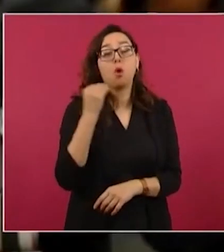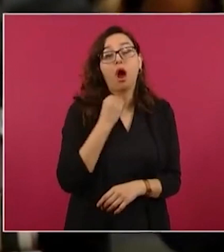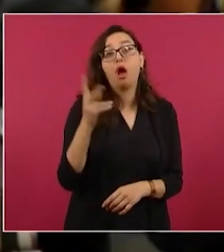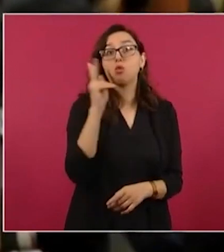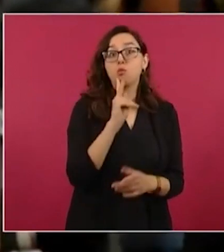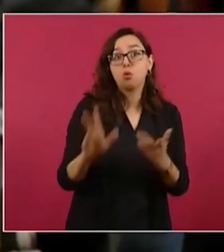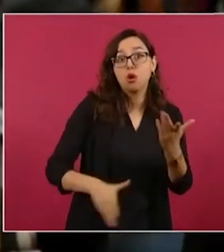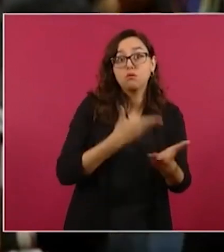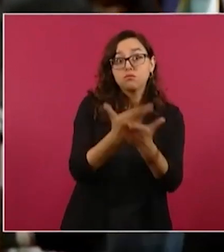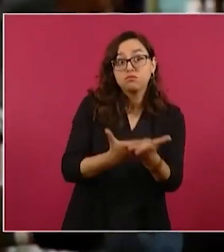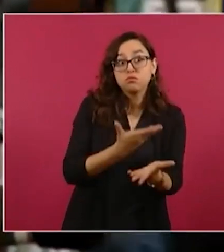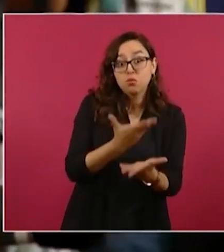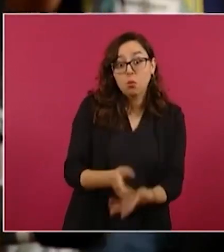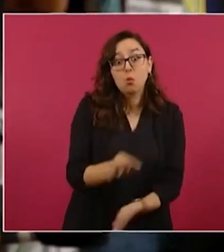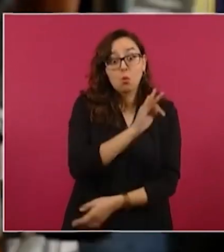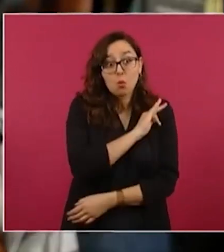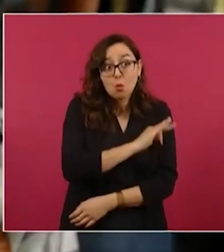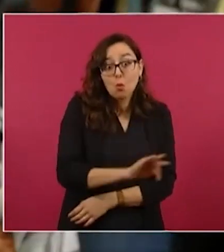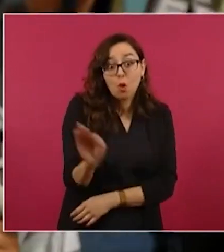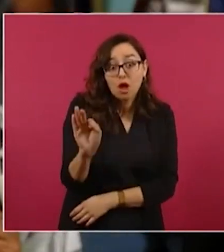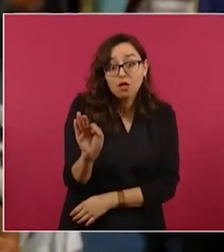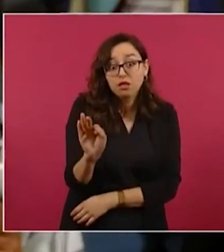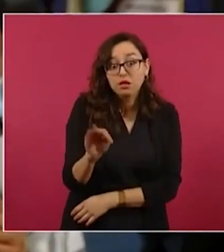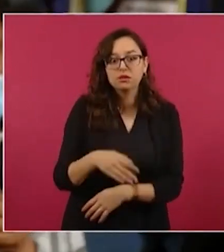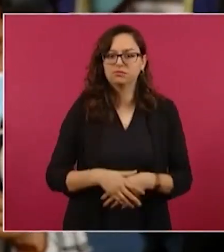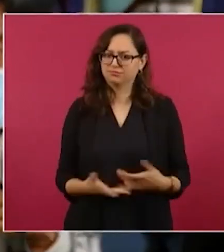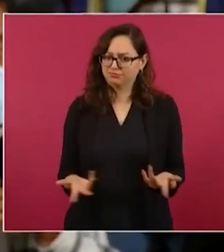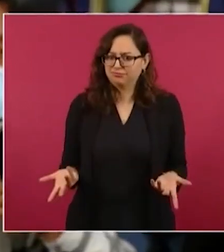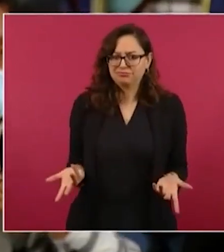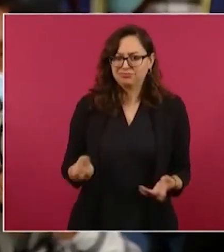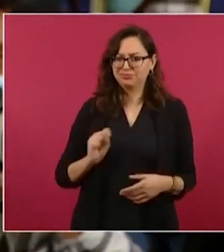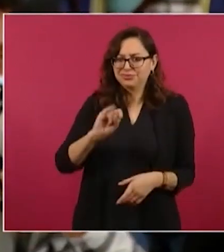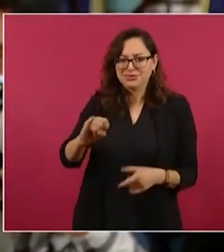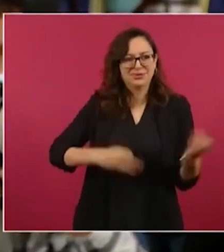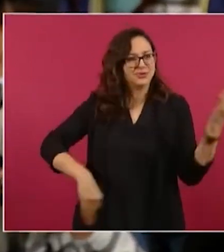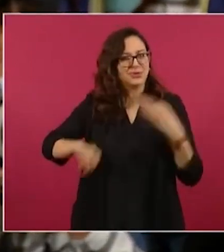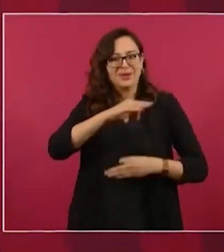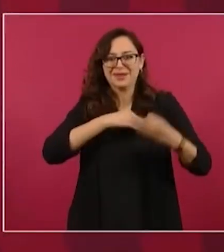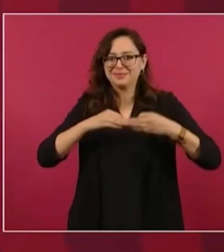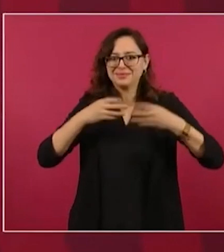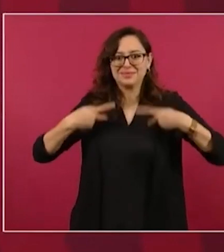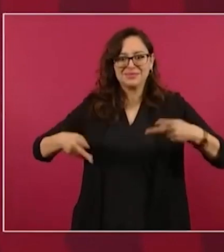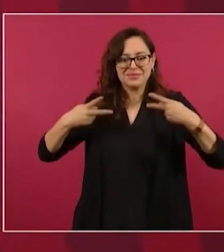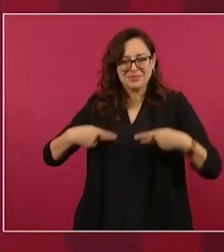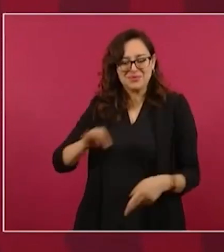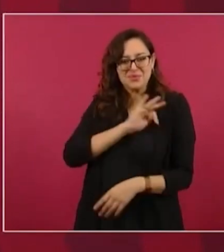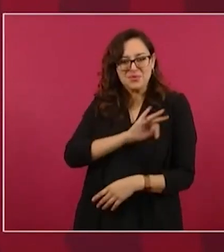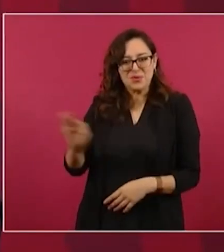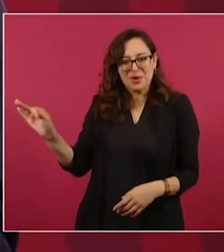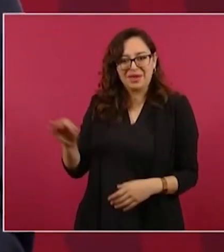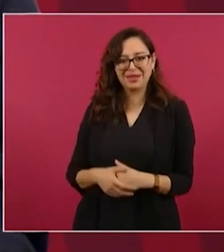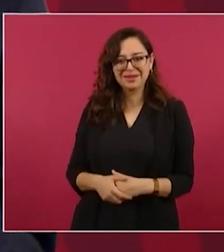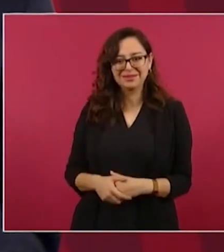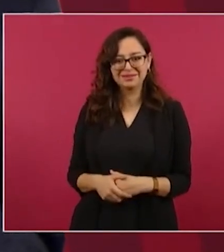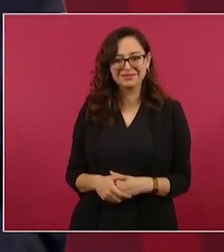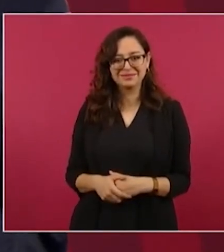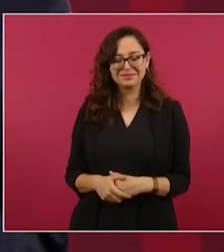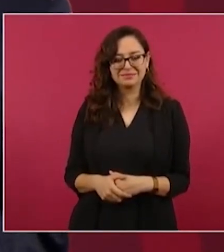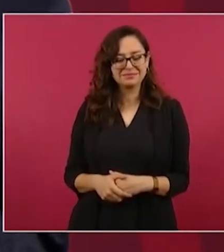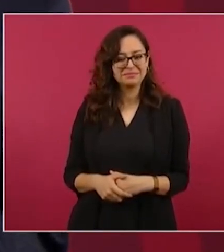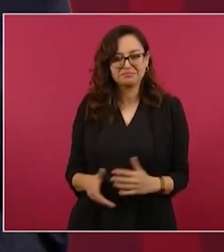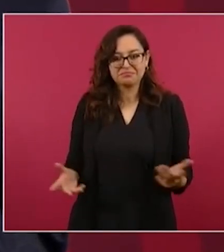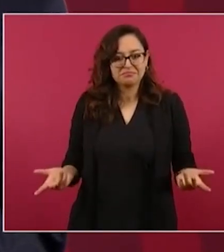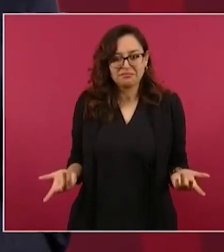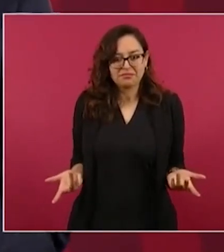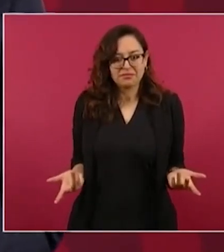realmente qué pasó, ¿podría hacer esta figura? Sí, todos, inclusive sin